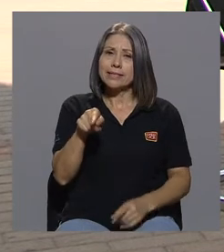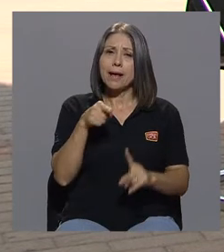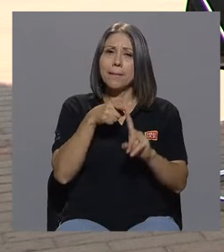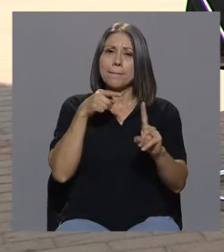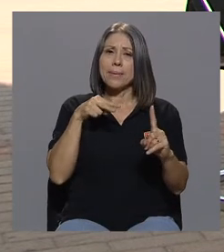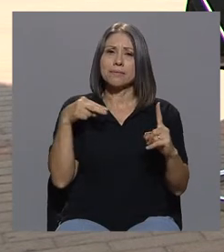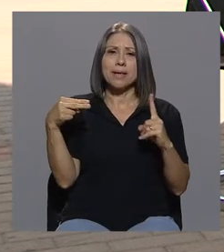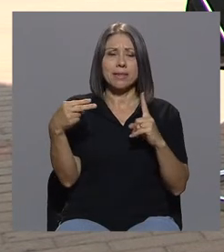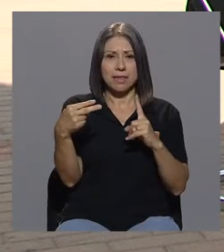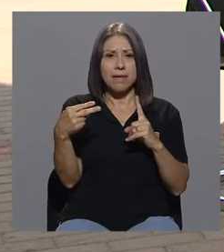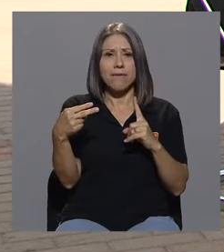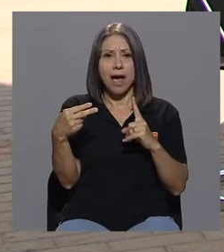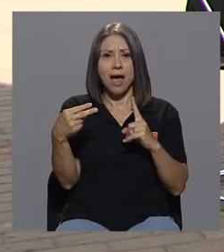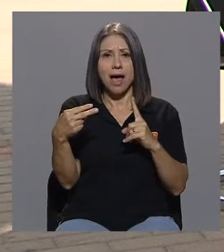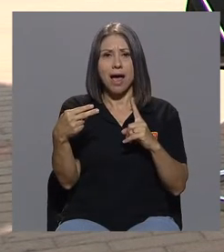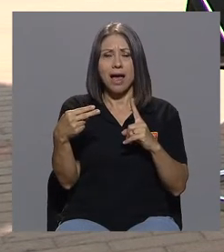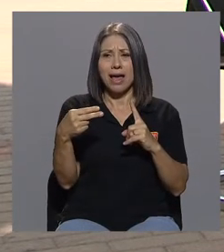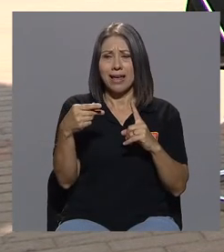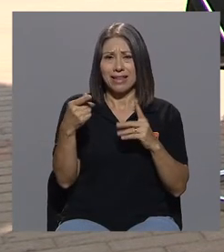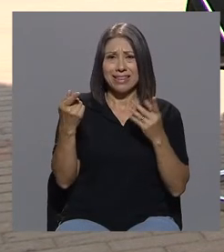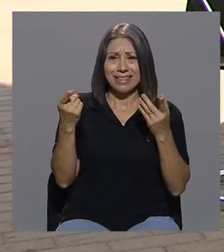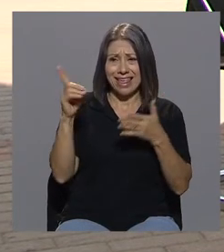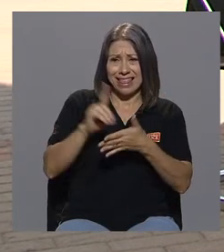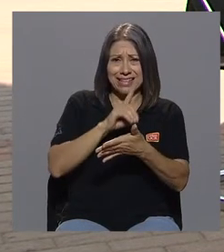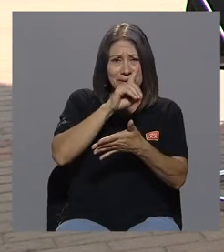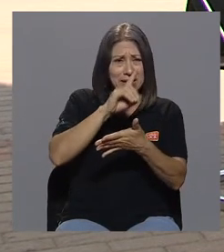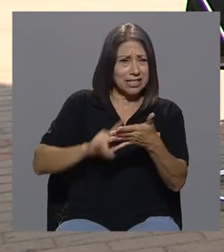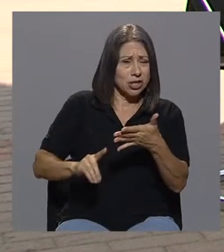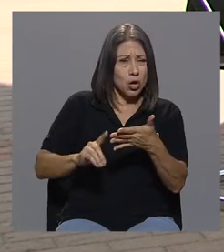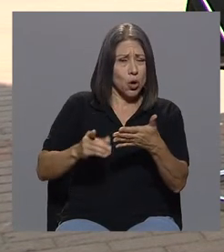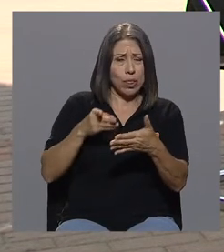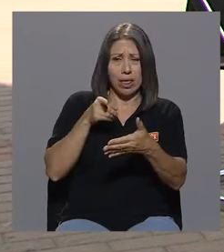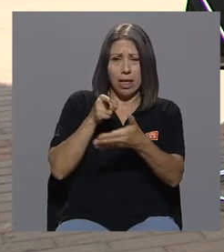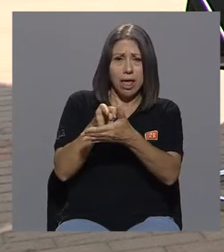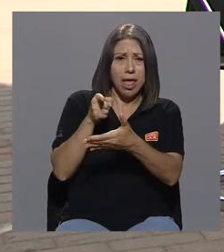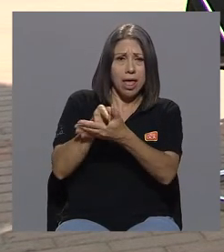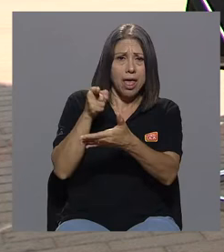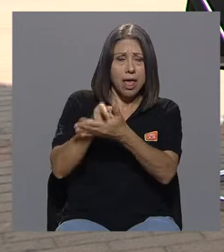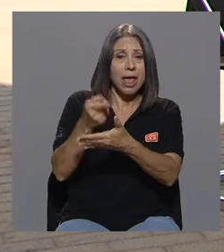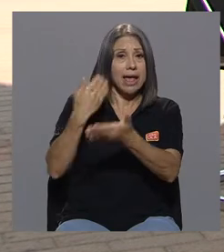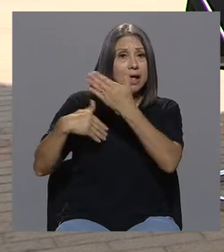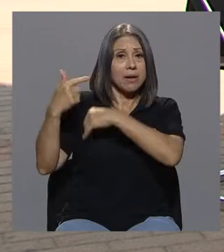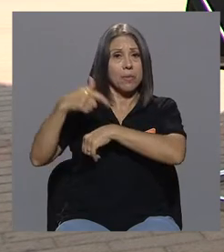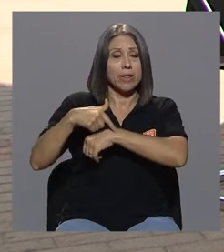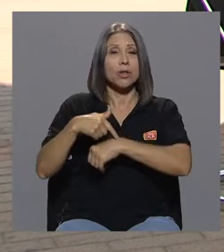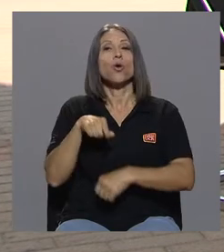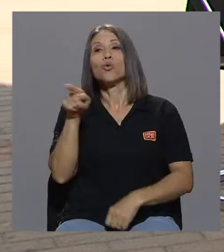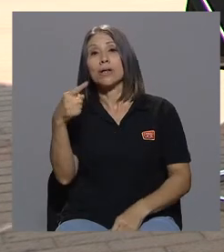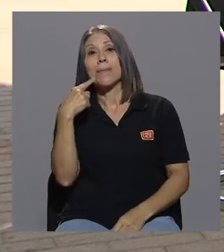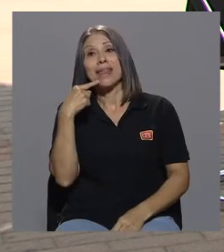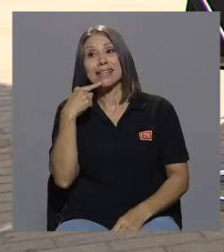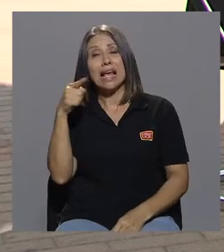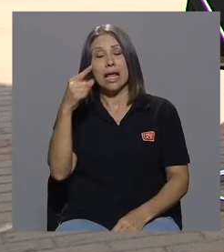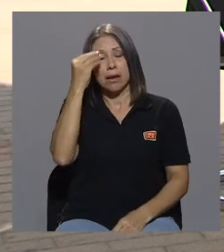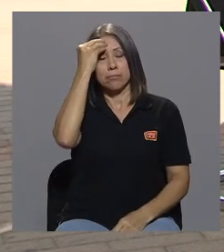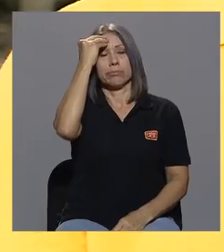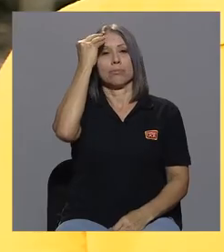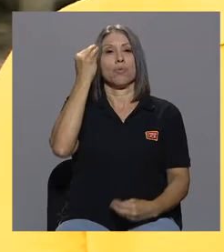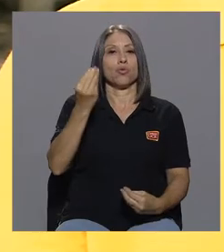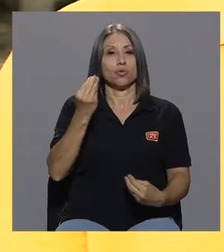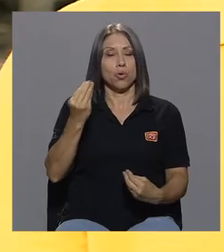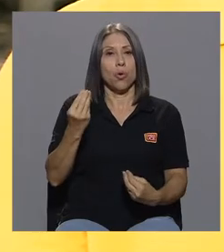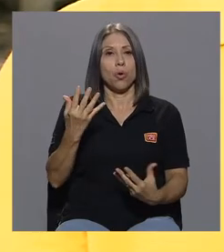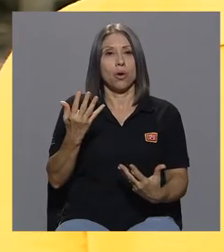de estima y discriminación que se vivía en ese momento. Usted me decía que lo estigmatizó mucho a él y que